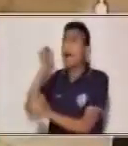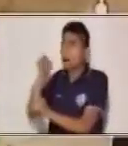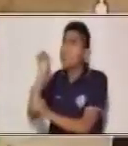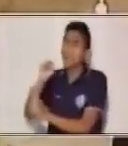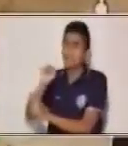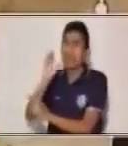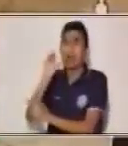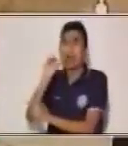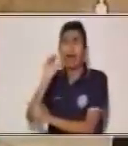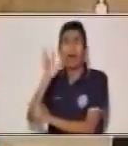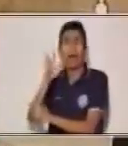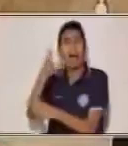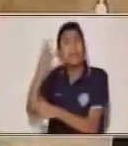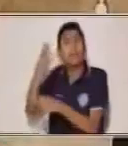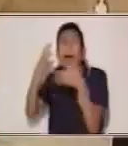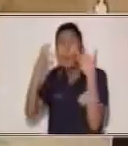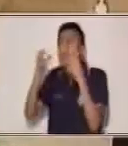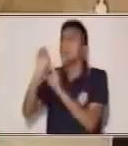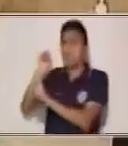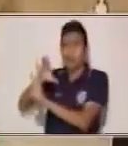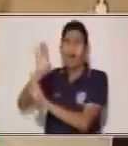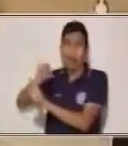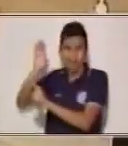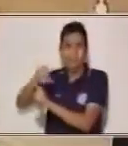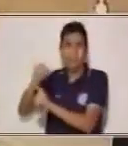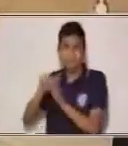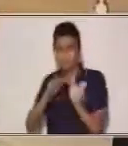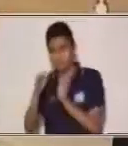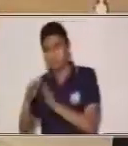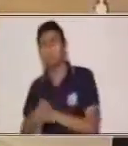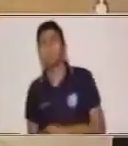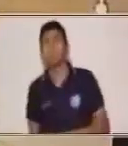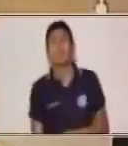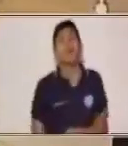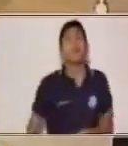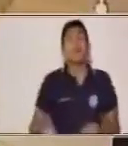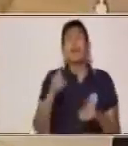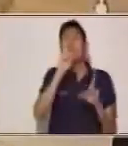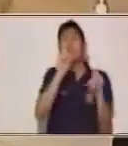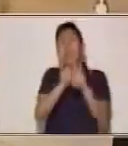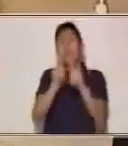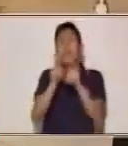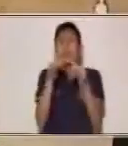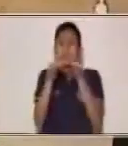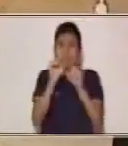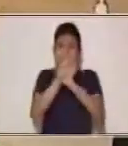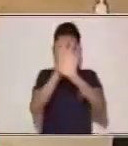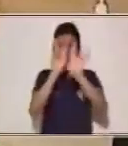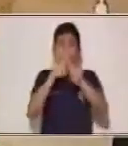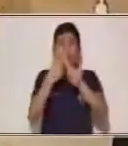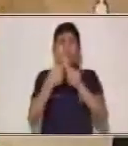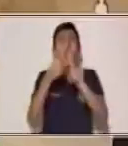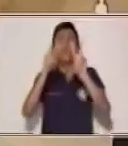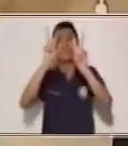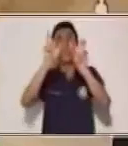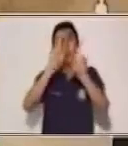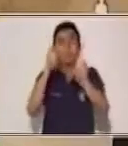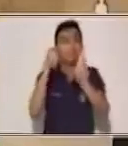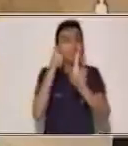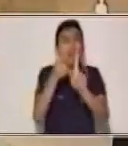También es importante mencionarte que al tener o al hablar sobre